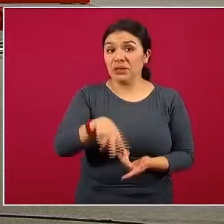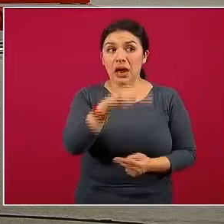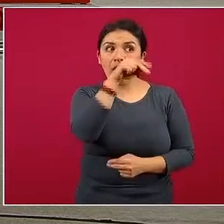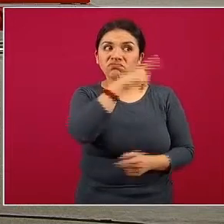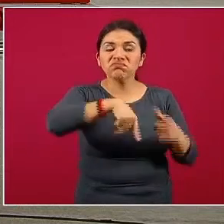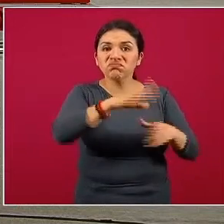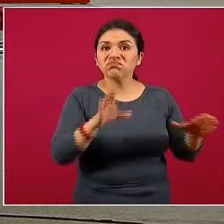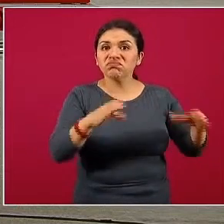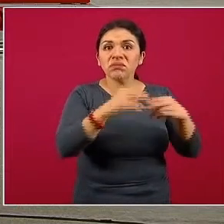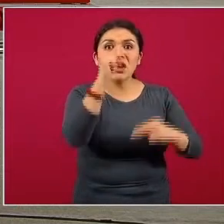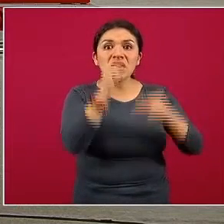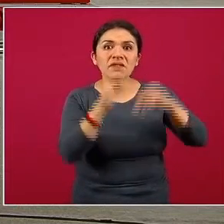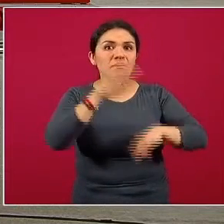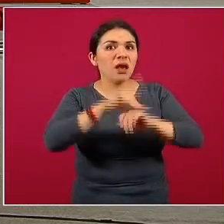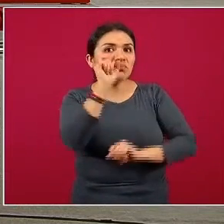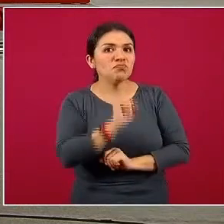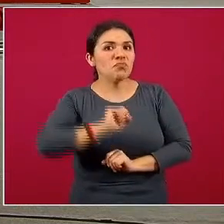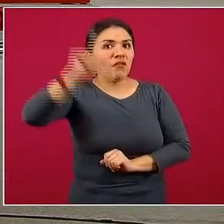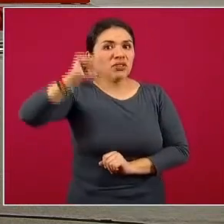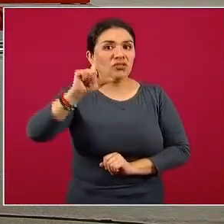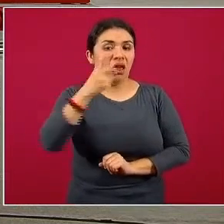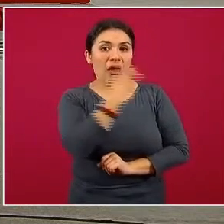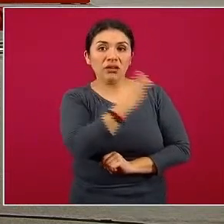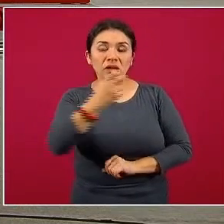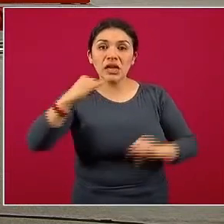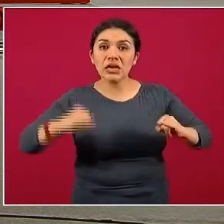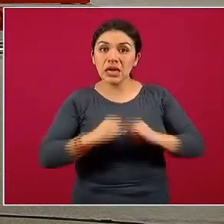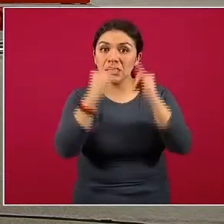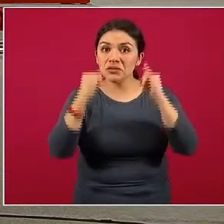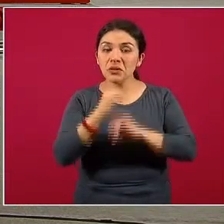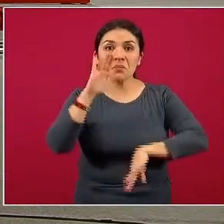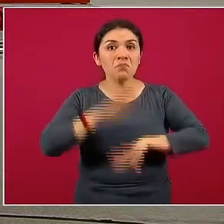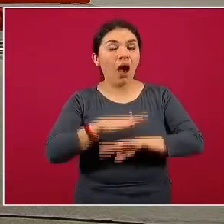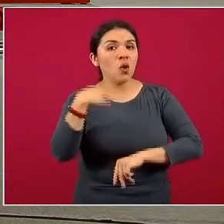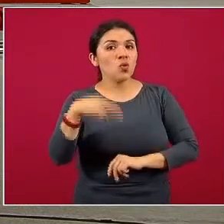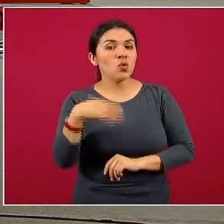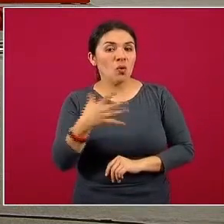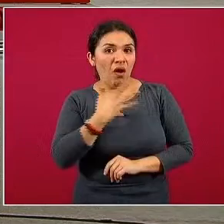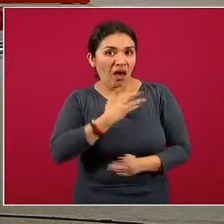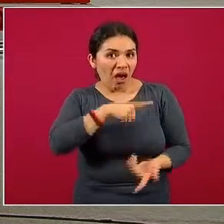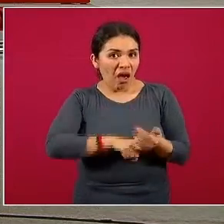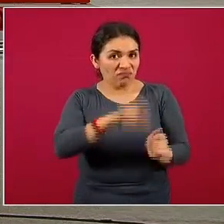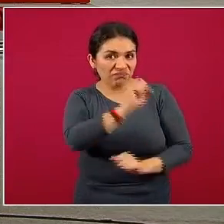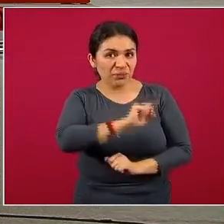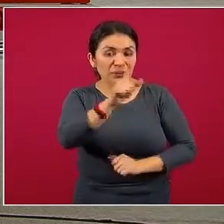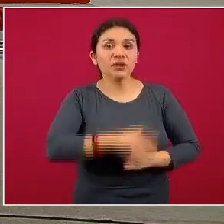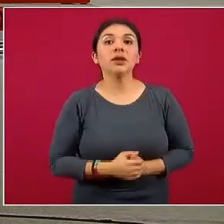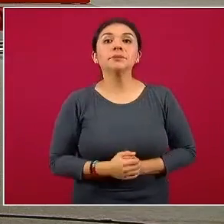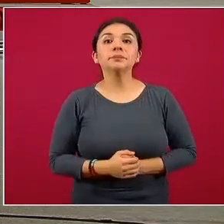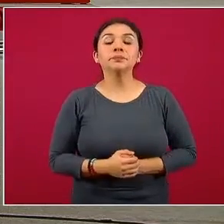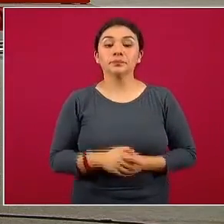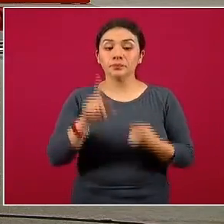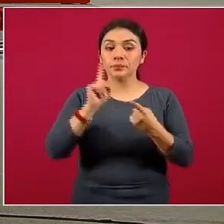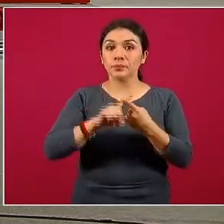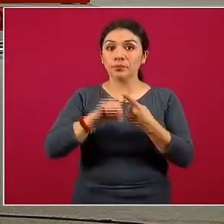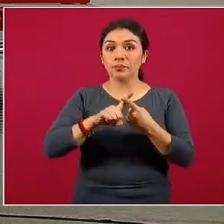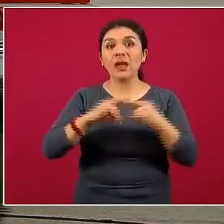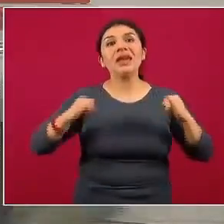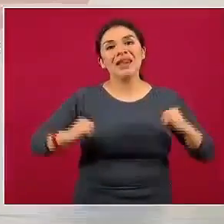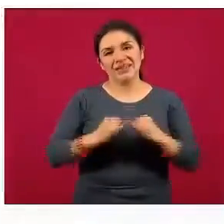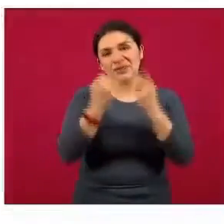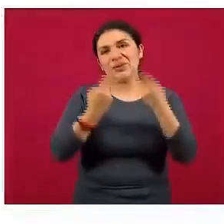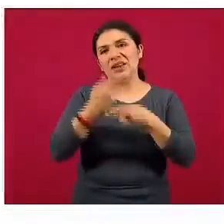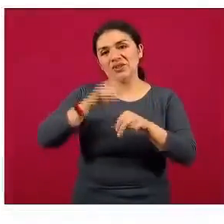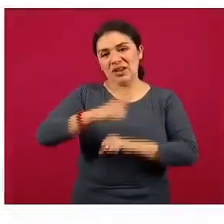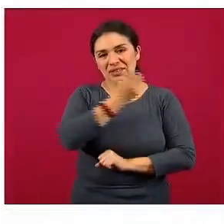elevado que tienen estas instituciones y el prestigio de que gozan. En primer lugar, el propio Instituto Nacional de